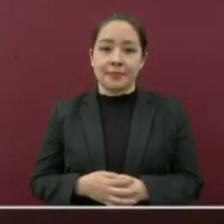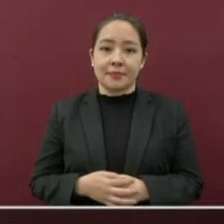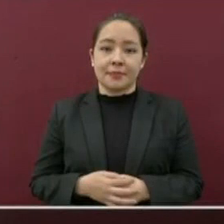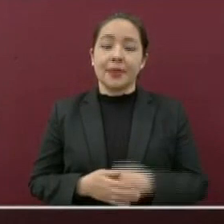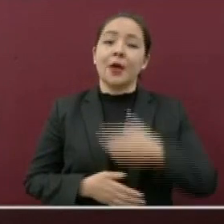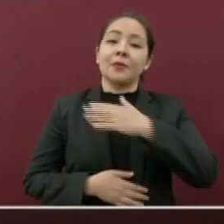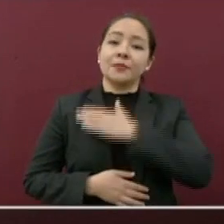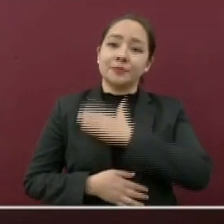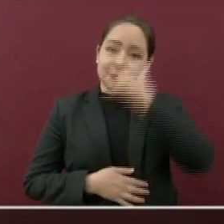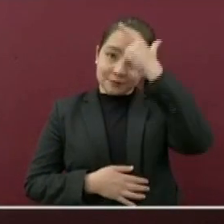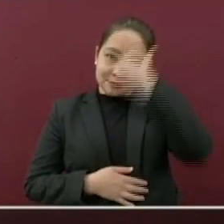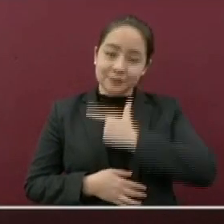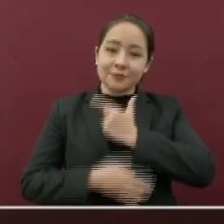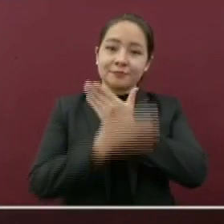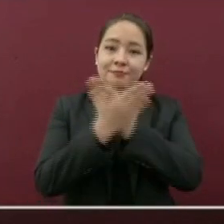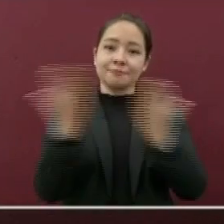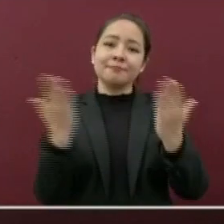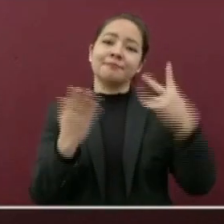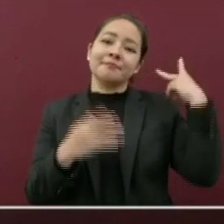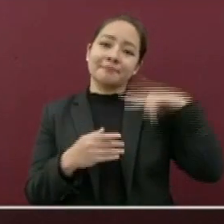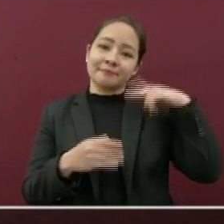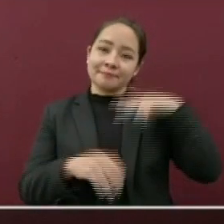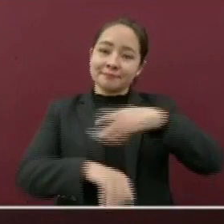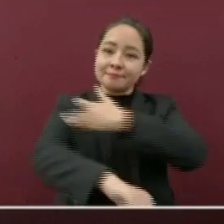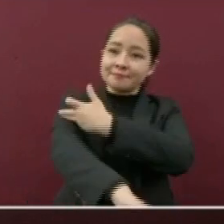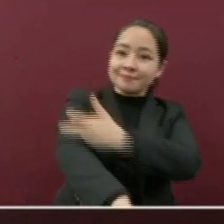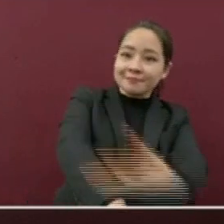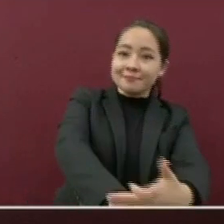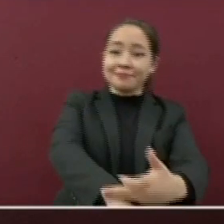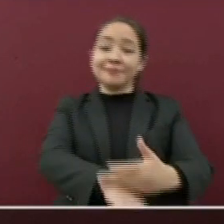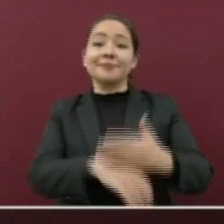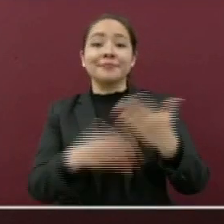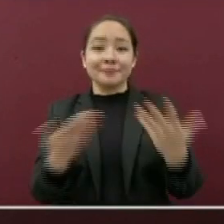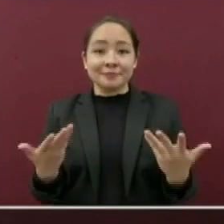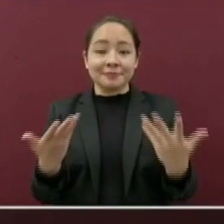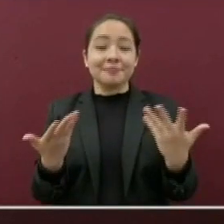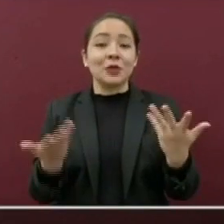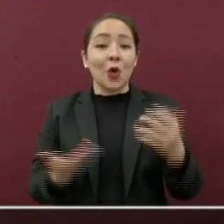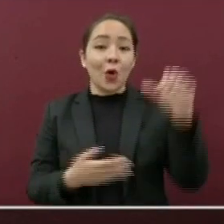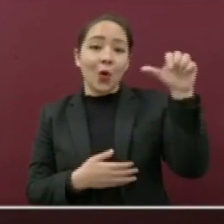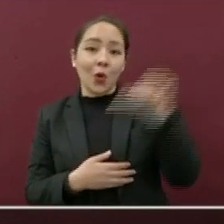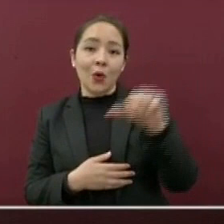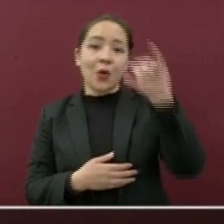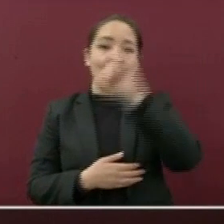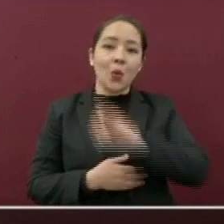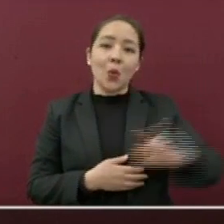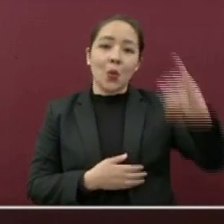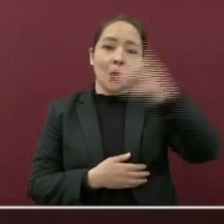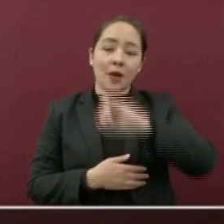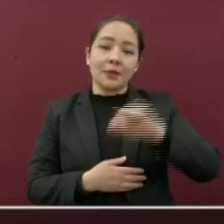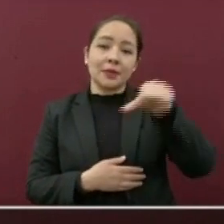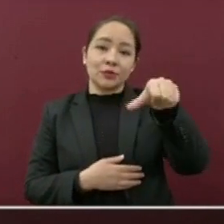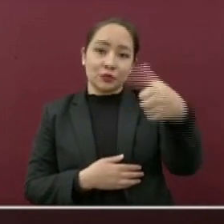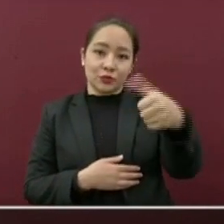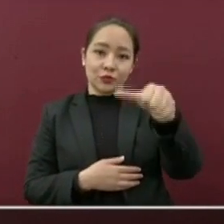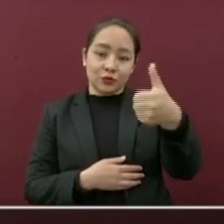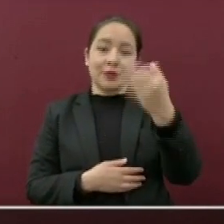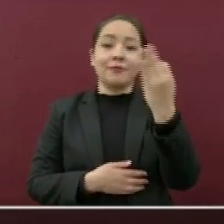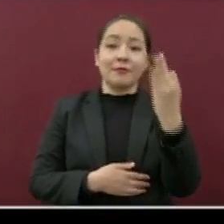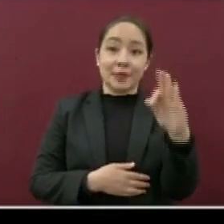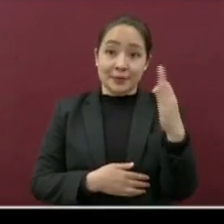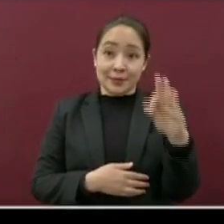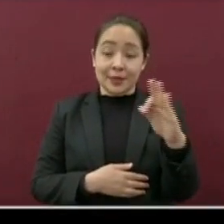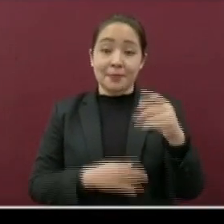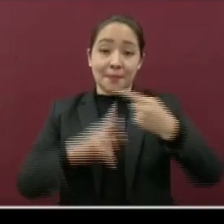Muy buenas noches, respetable familia veracruzana. Es jueves 11 de febrero y damos inicio con el